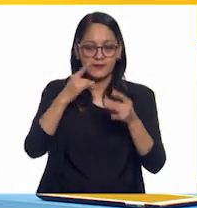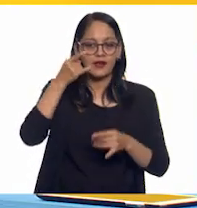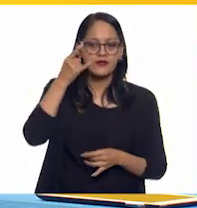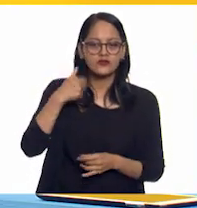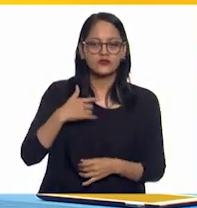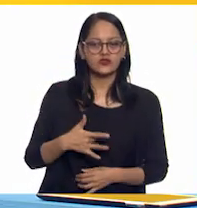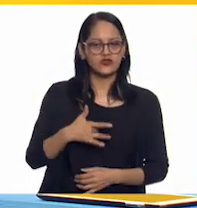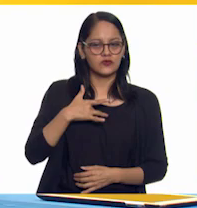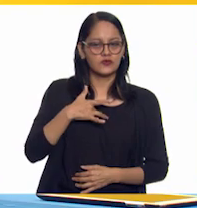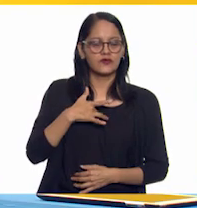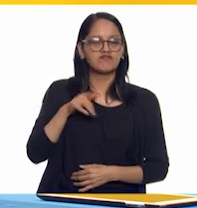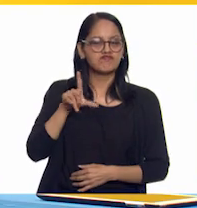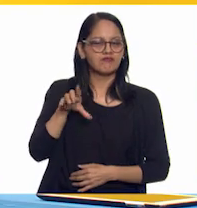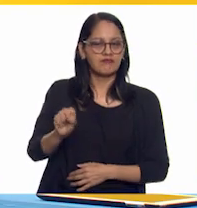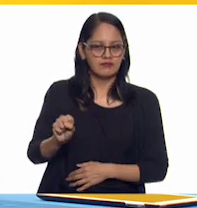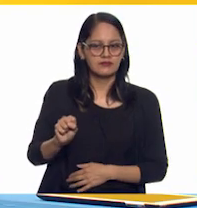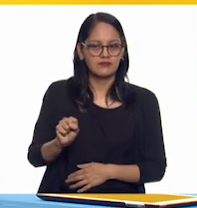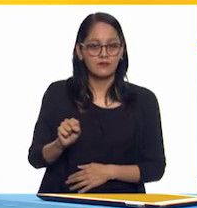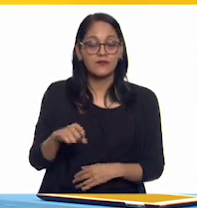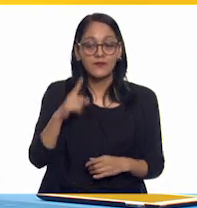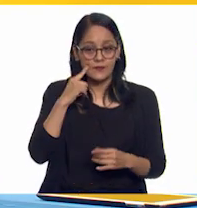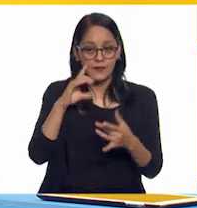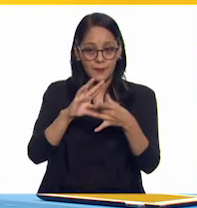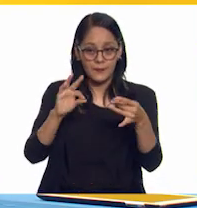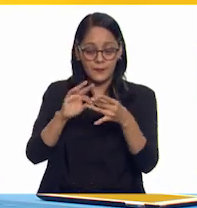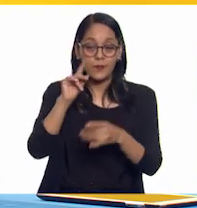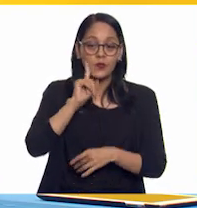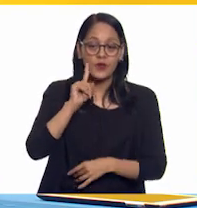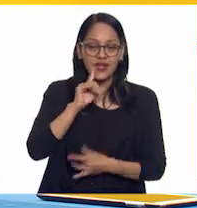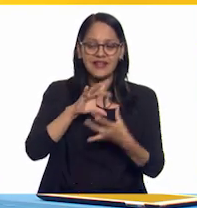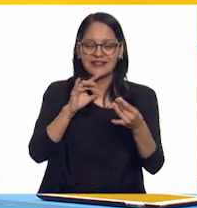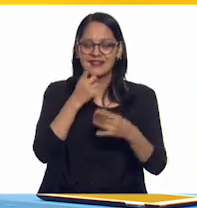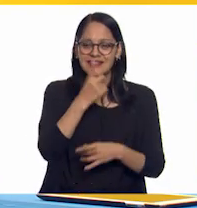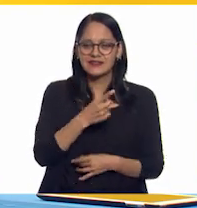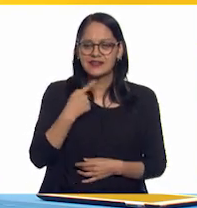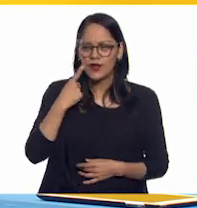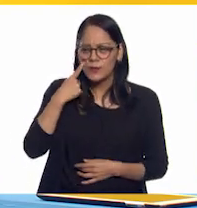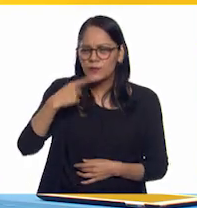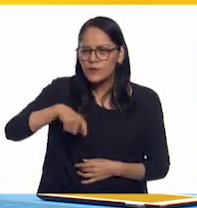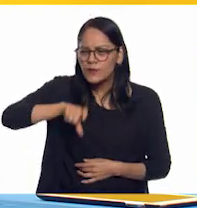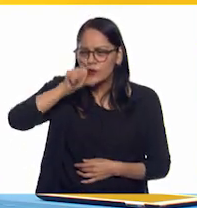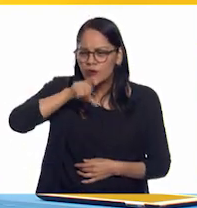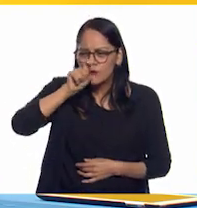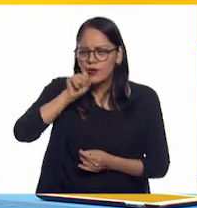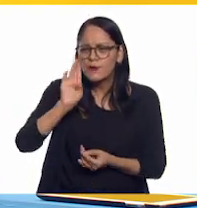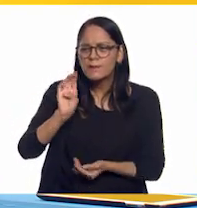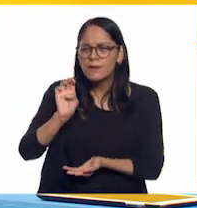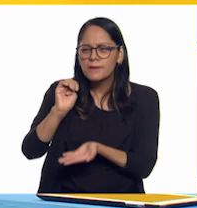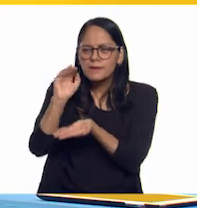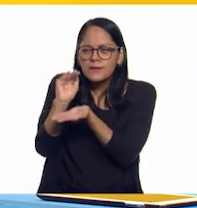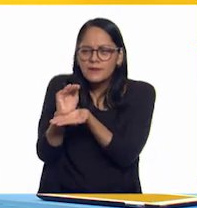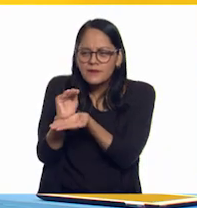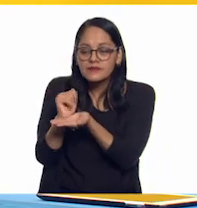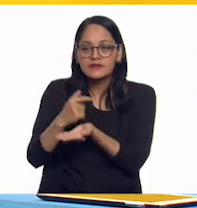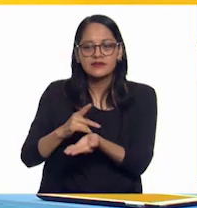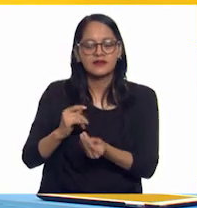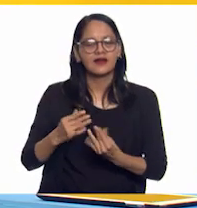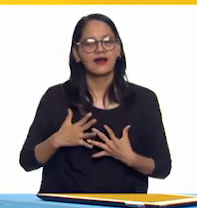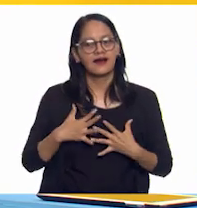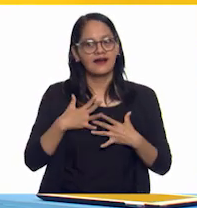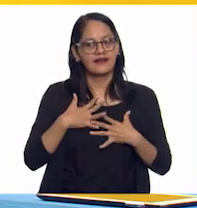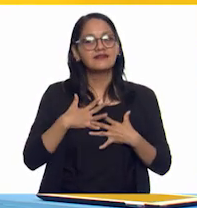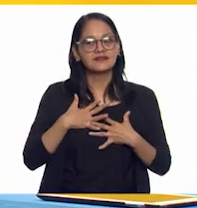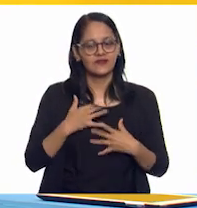la situación. Si te das cuenta, mencionó que se sorprendió al ver a Lolo bebé. La emoción de la sorpresa fue intensa y